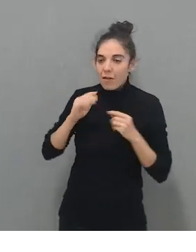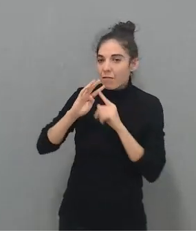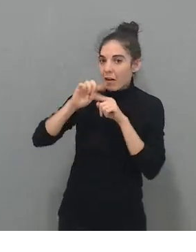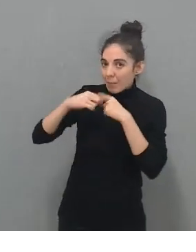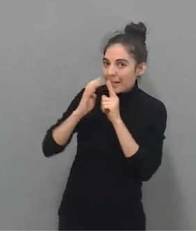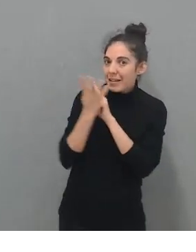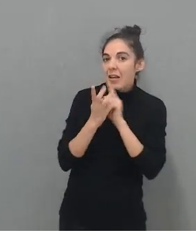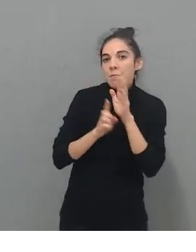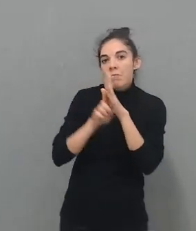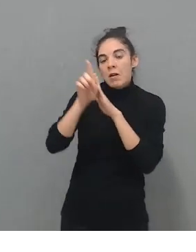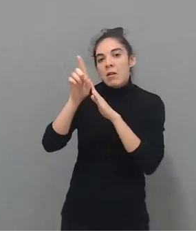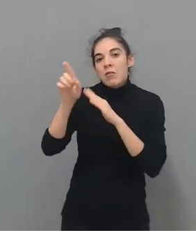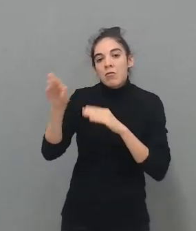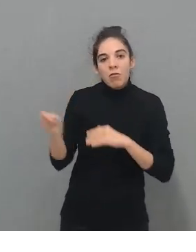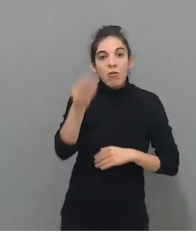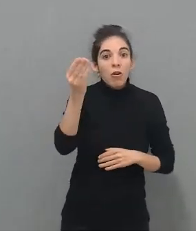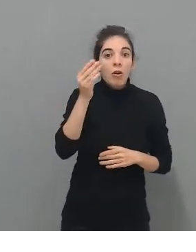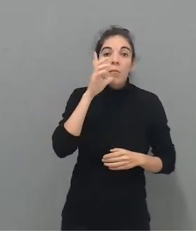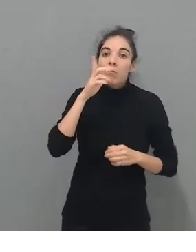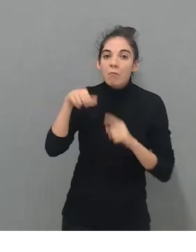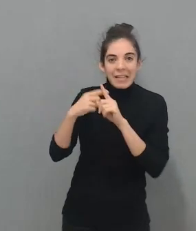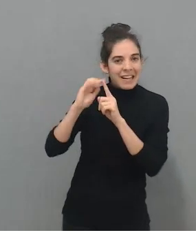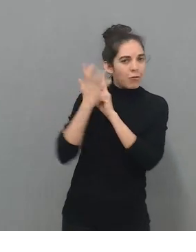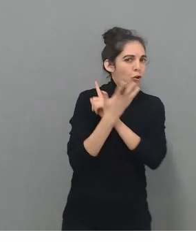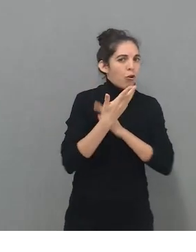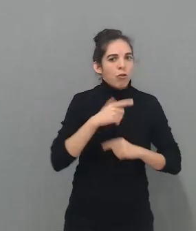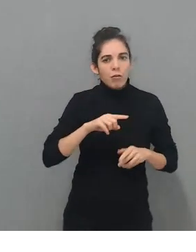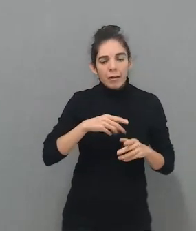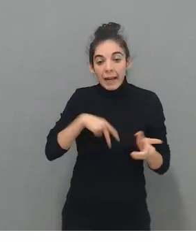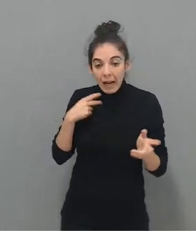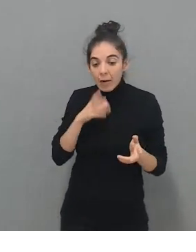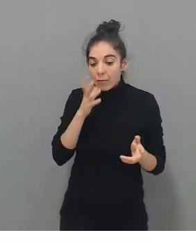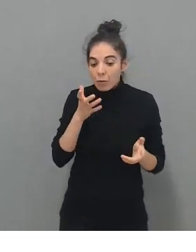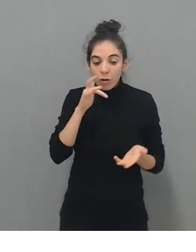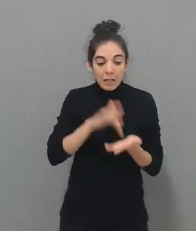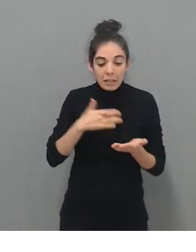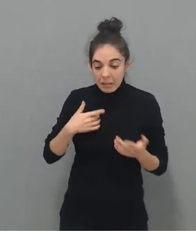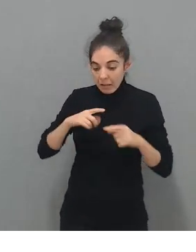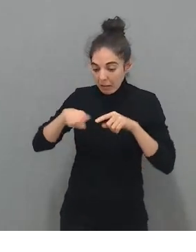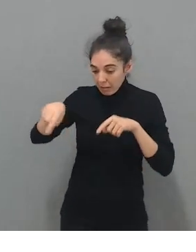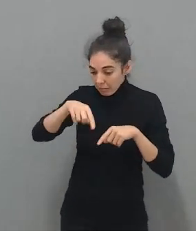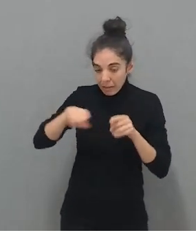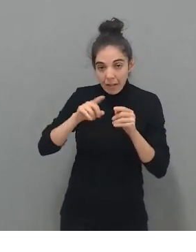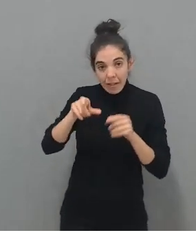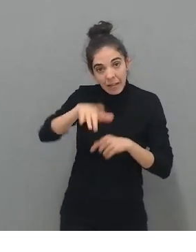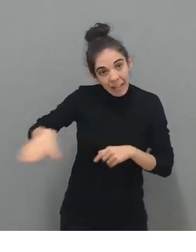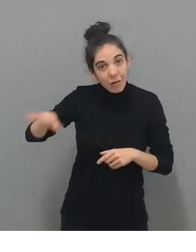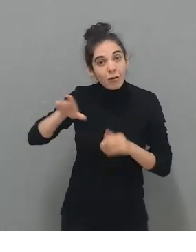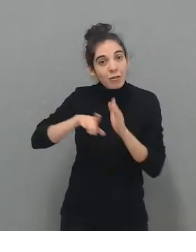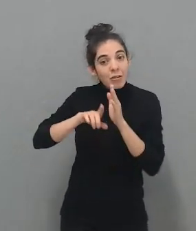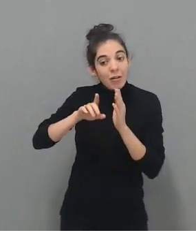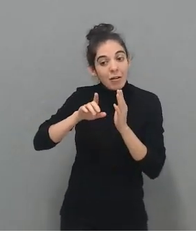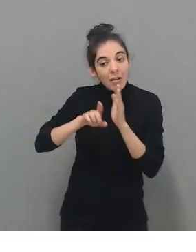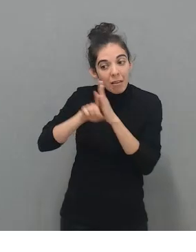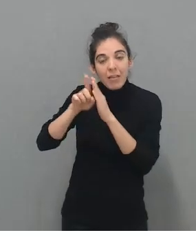entorno. Porque mejorando la calidad de vida de estos niños y de estas niñas, mejoramos la calidad de vida de la familia, que su día a día es muy duro, y también de su